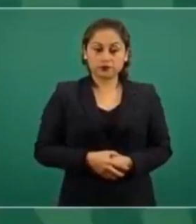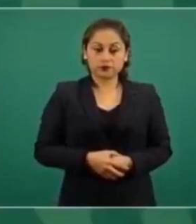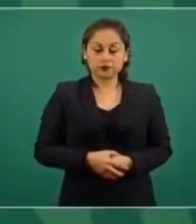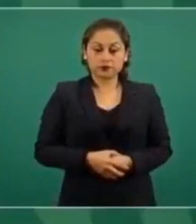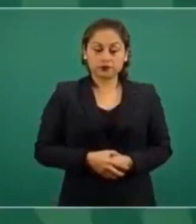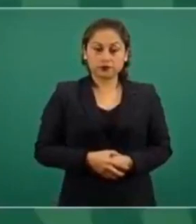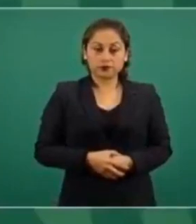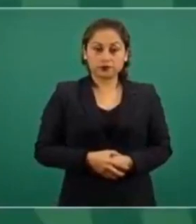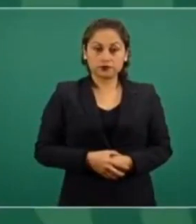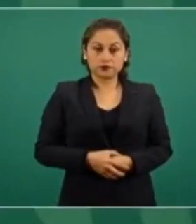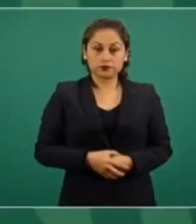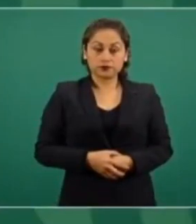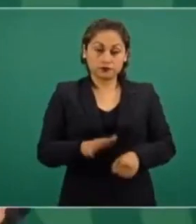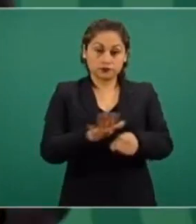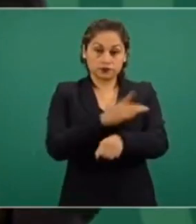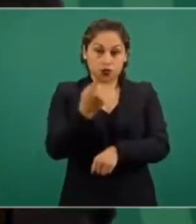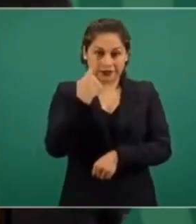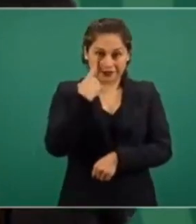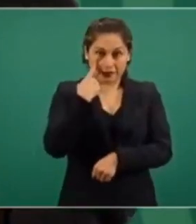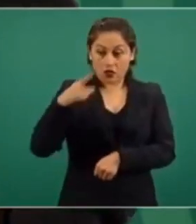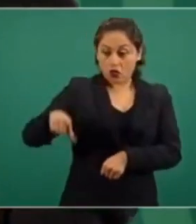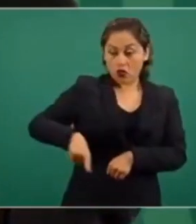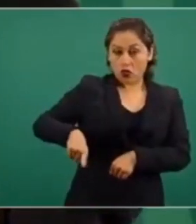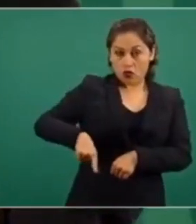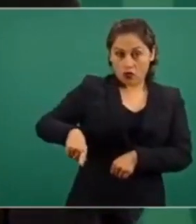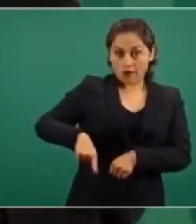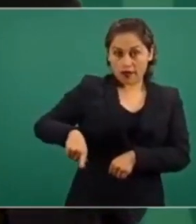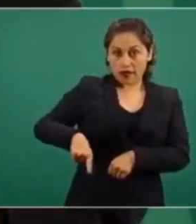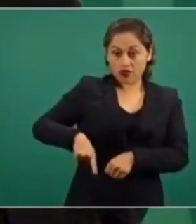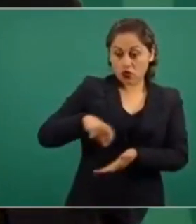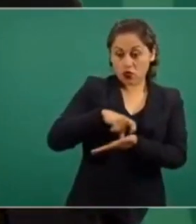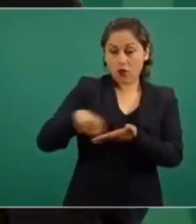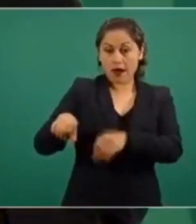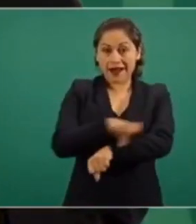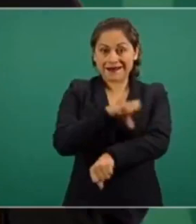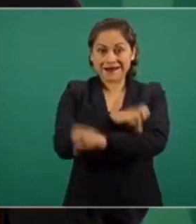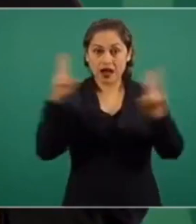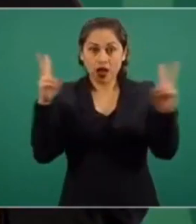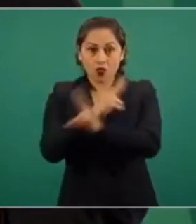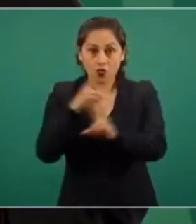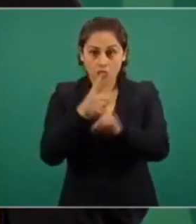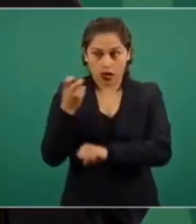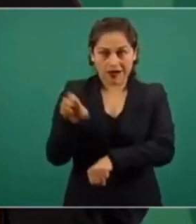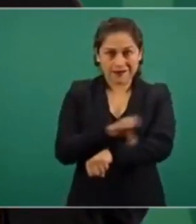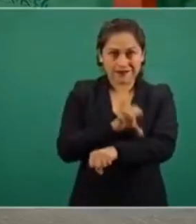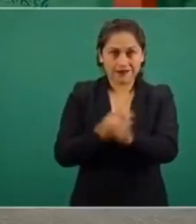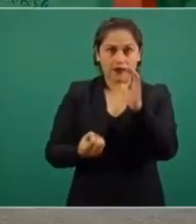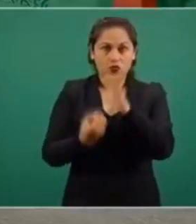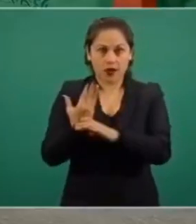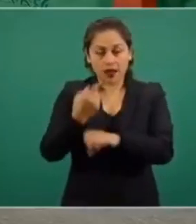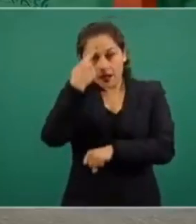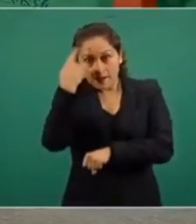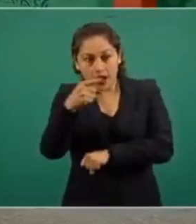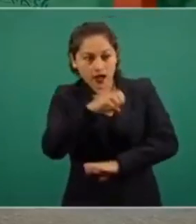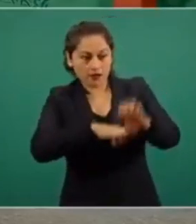porque le cuesta mucho al Estado la compra de la energía eólica a particulares,